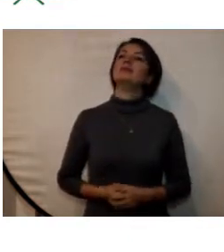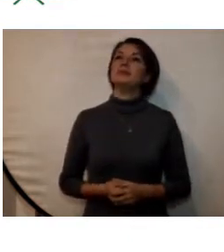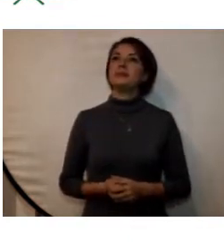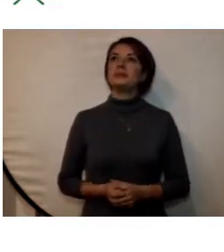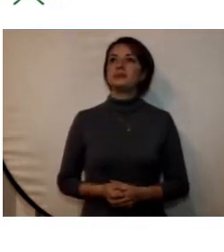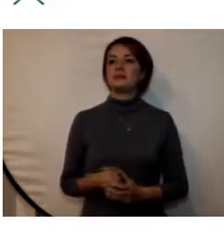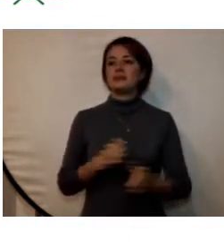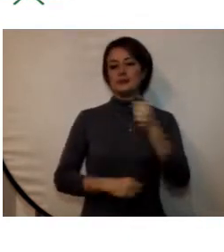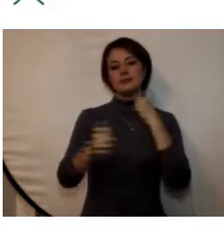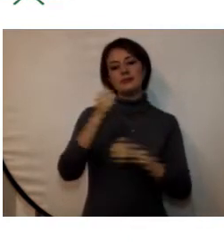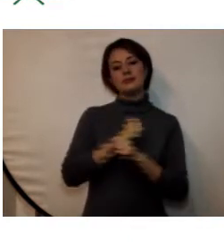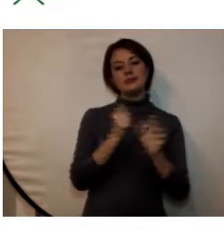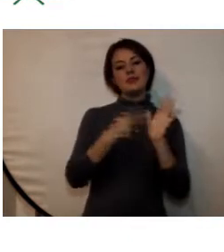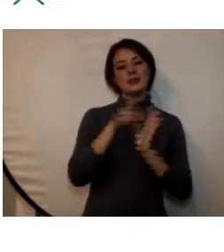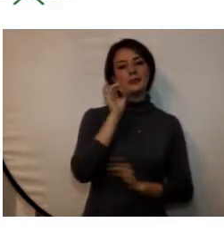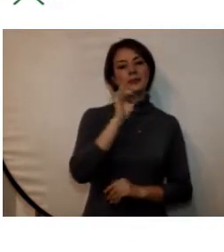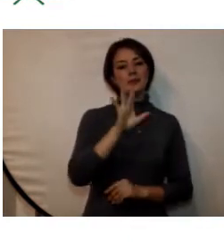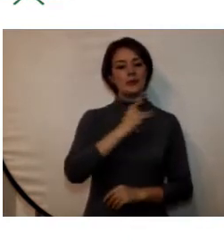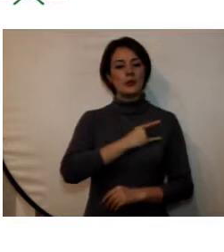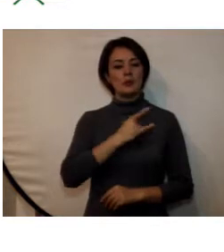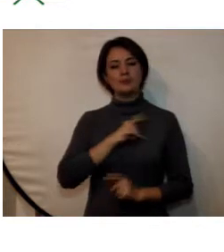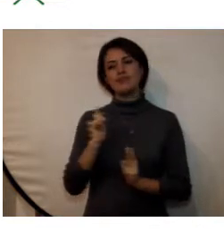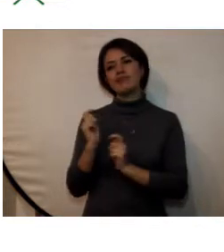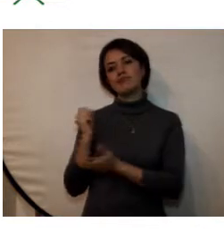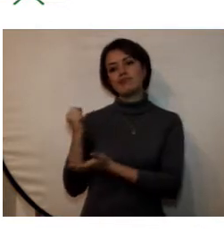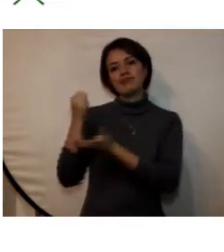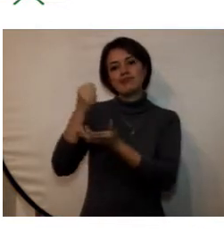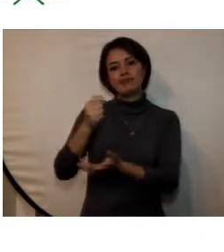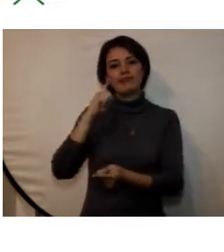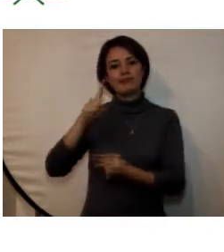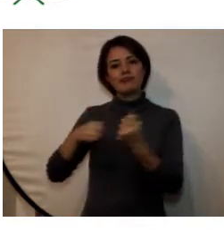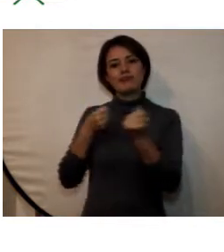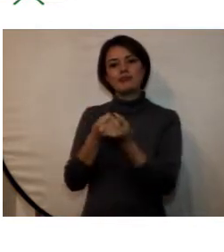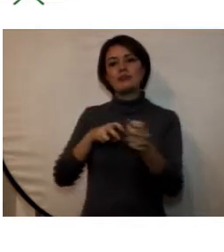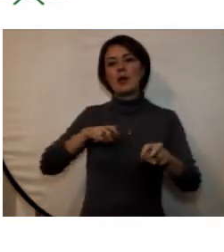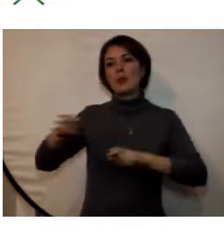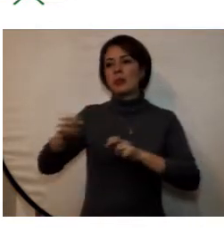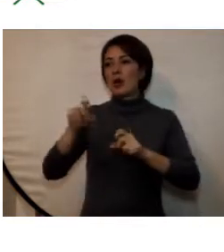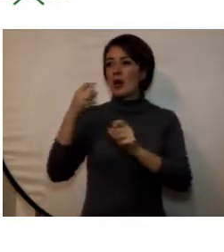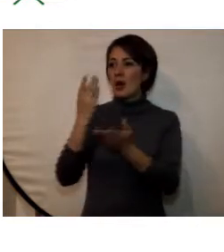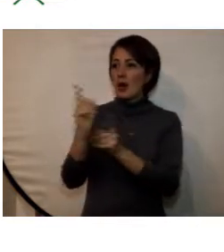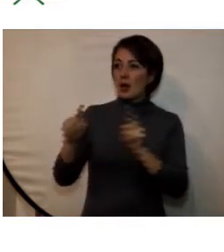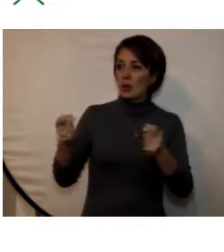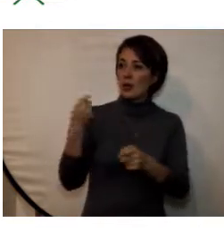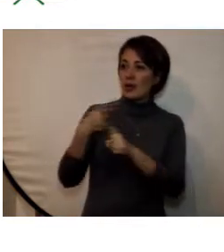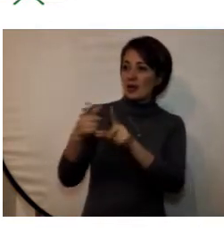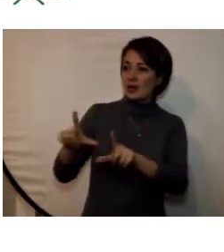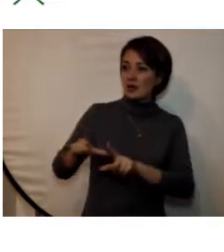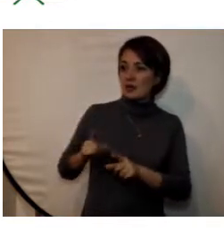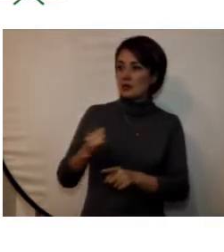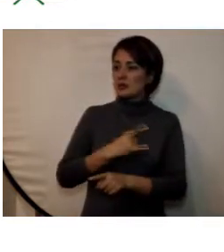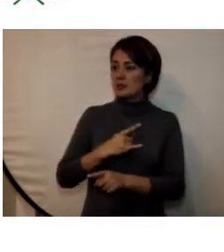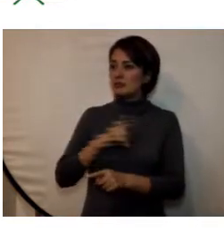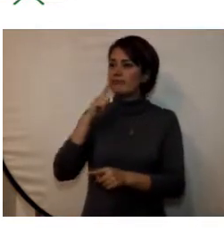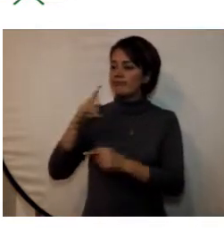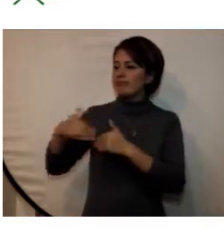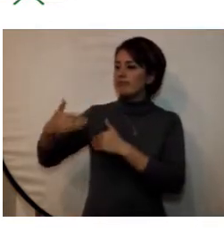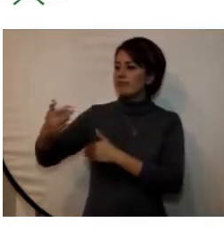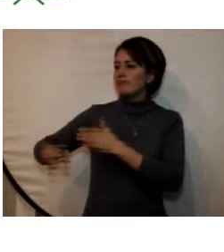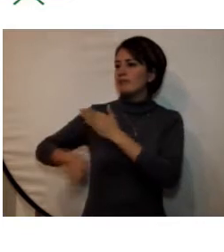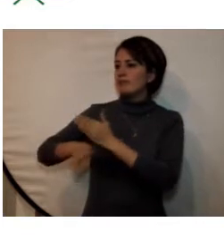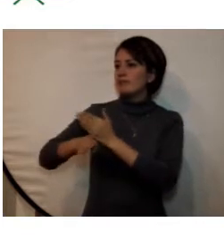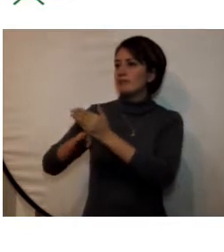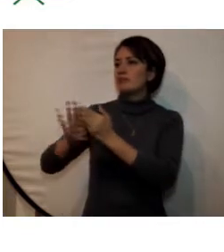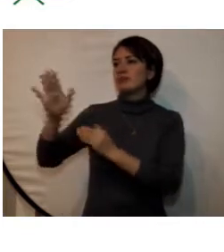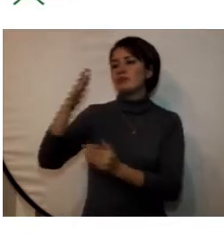desde el año 2015 la universidad viene asignando recursos para el apoyo de movilidad de egresados con el fin de brindar un apoyo que les permita dar continuidad de su proceso